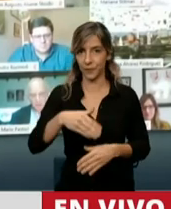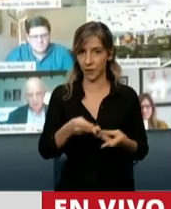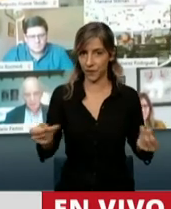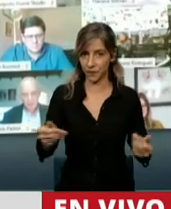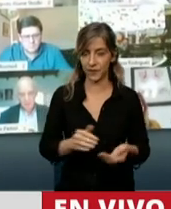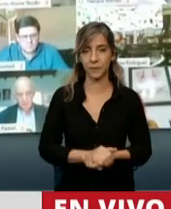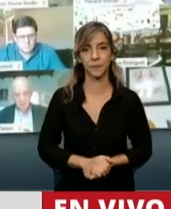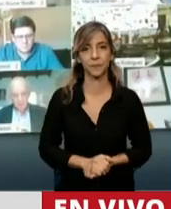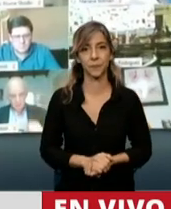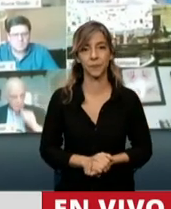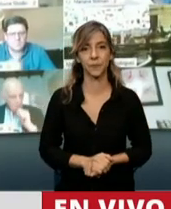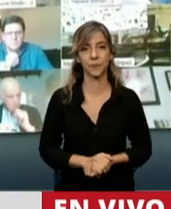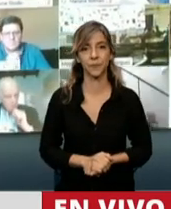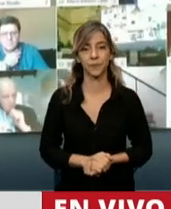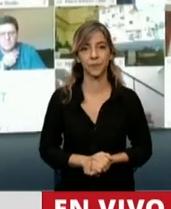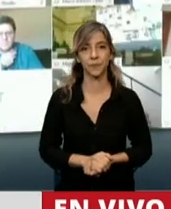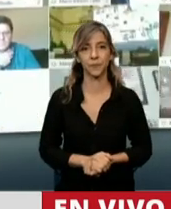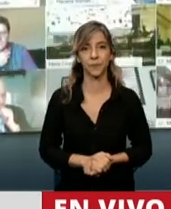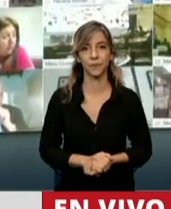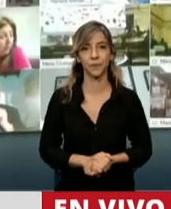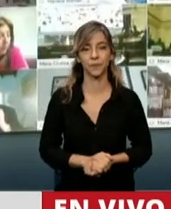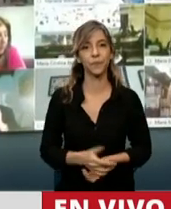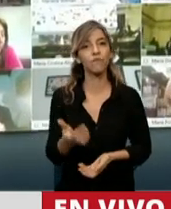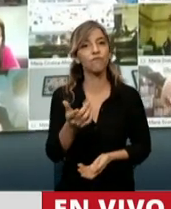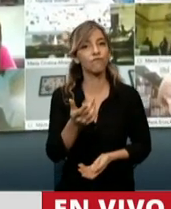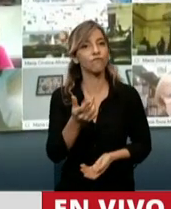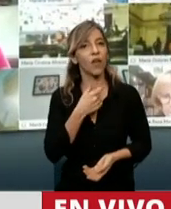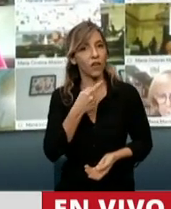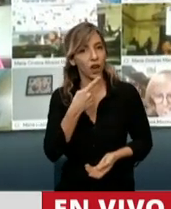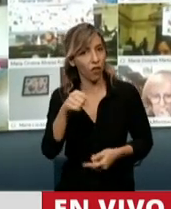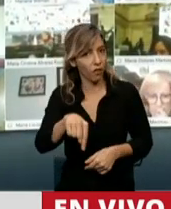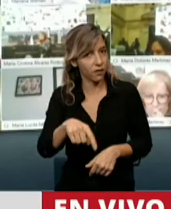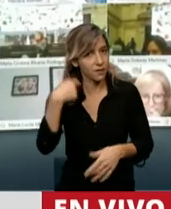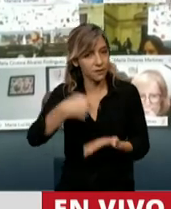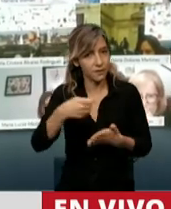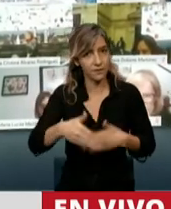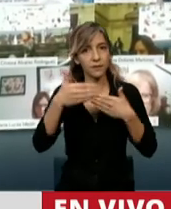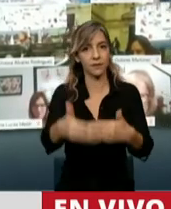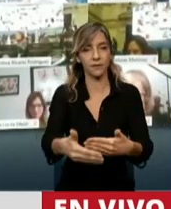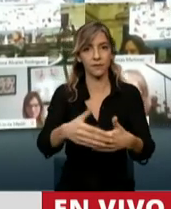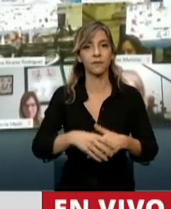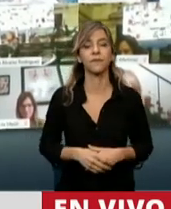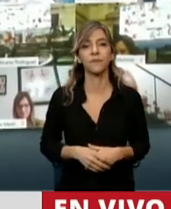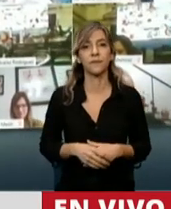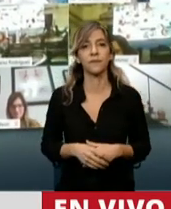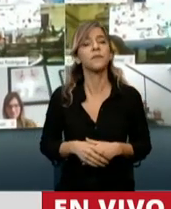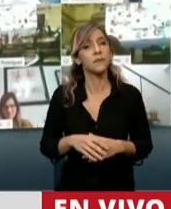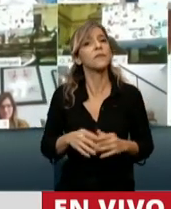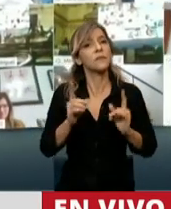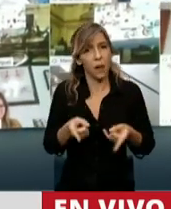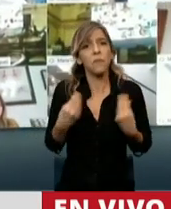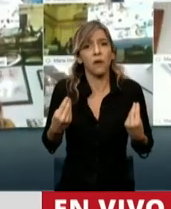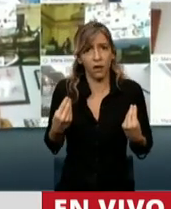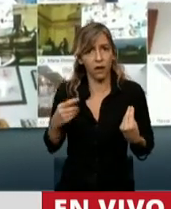déjeme decir que esta moratoria, que también premia a los cumplidores, pero cuyo objeto